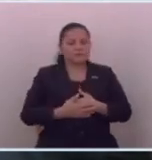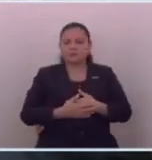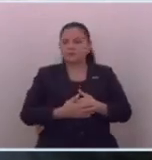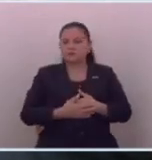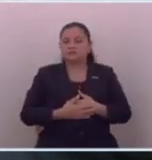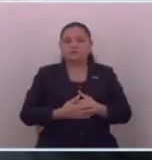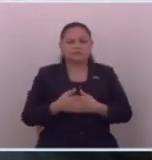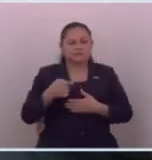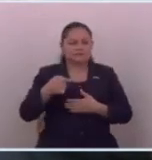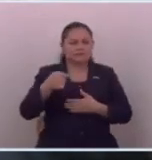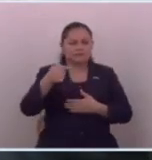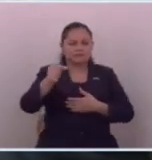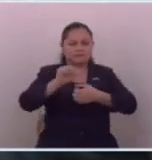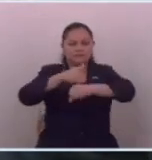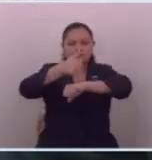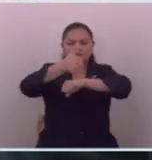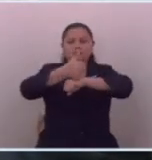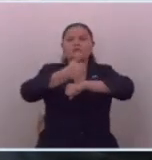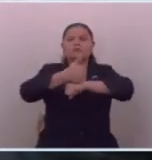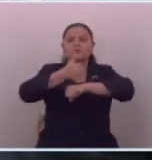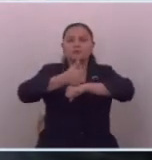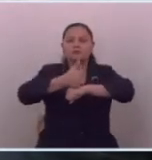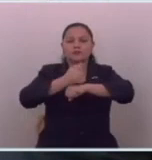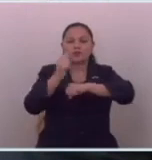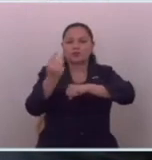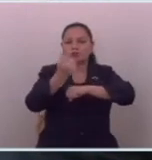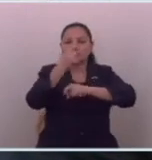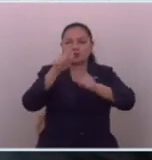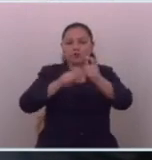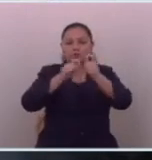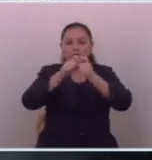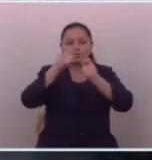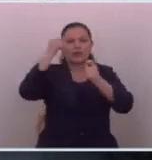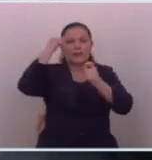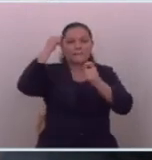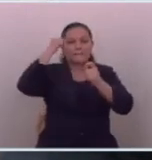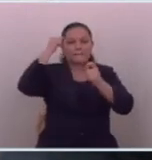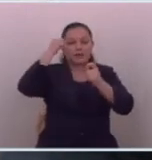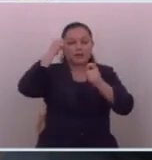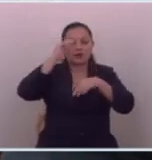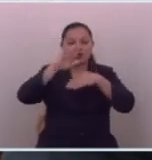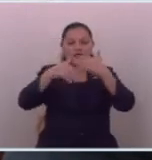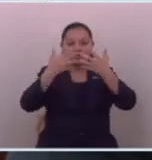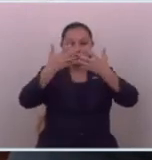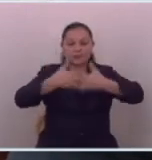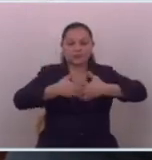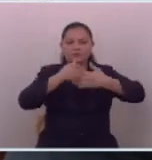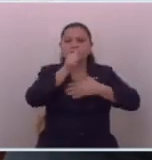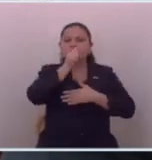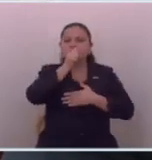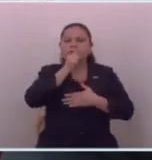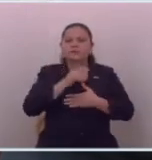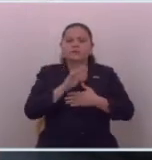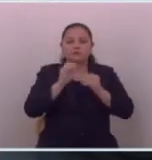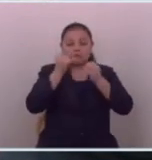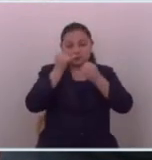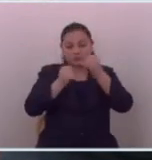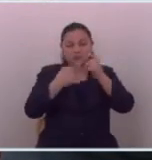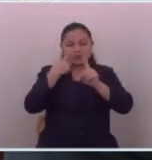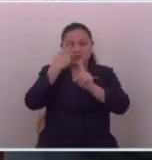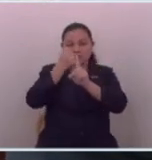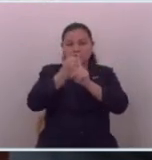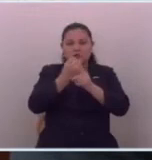porque siempre se impuso un solo punto de vista de estas grandes empresas por fines